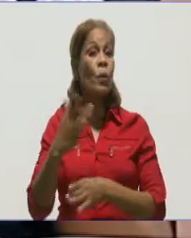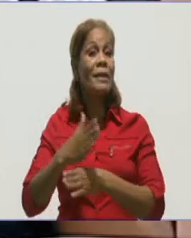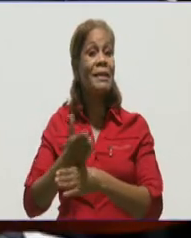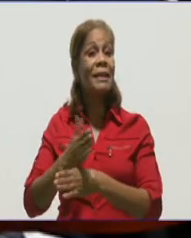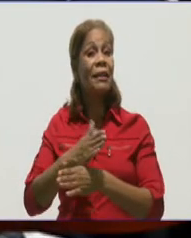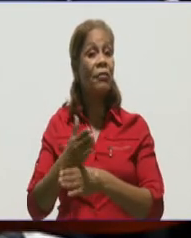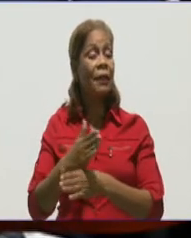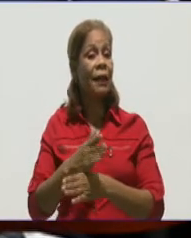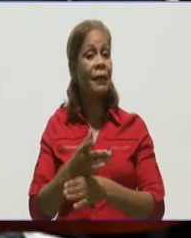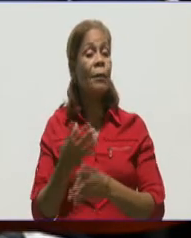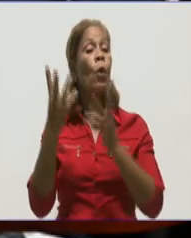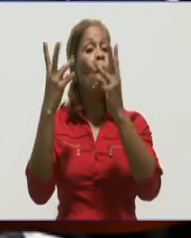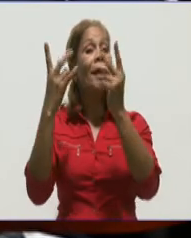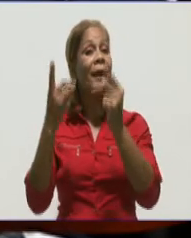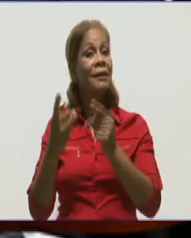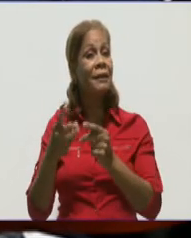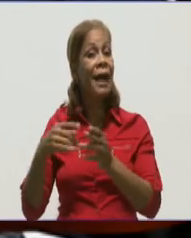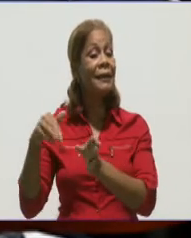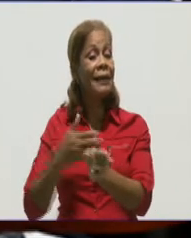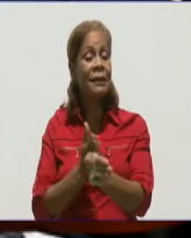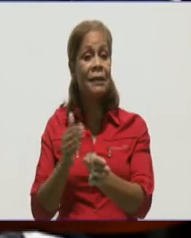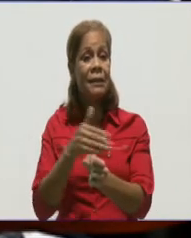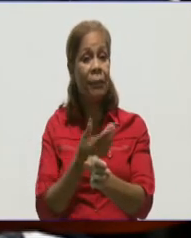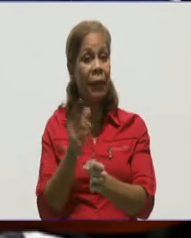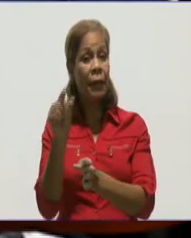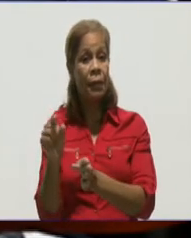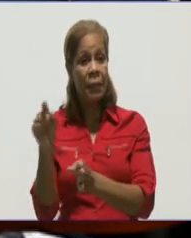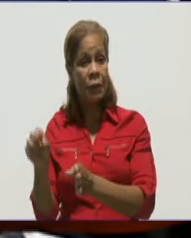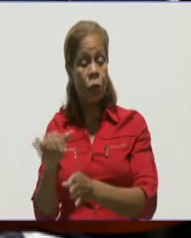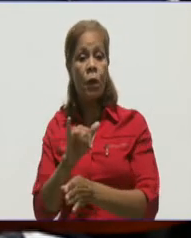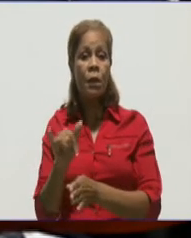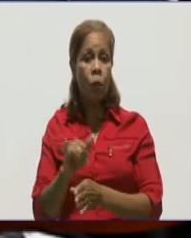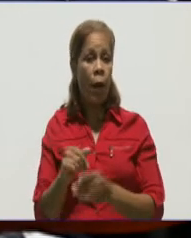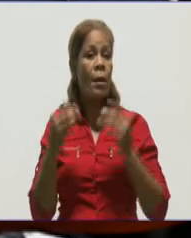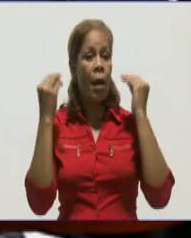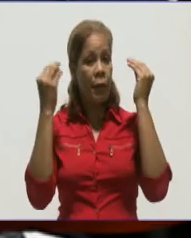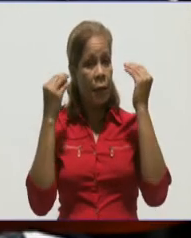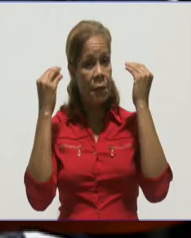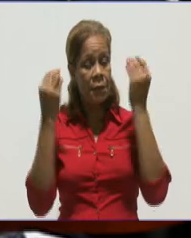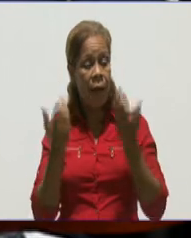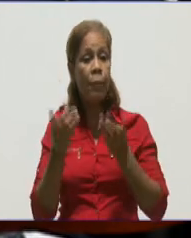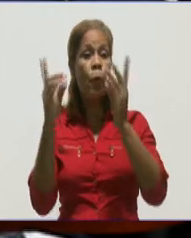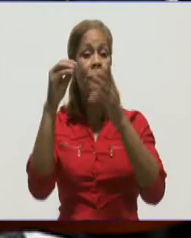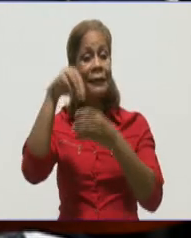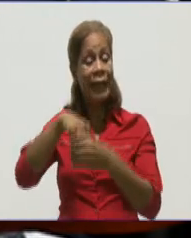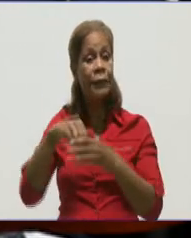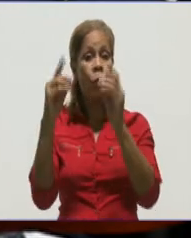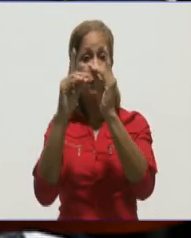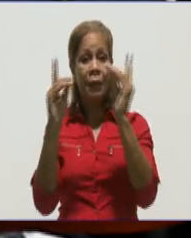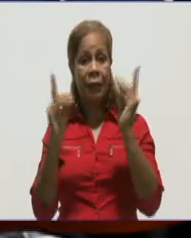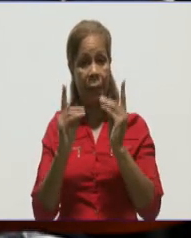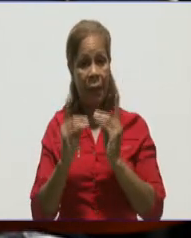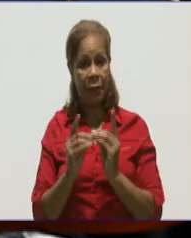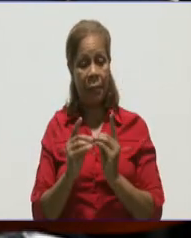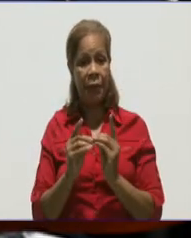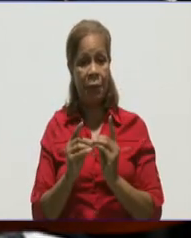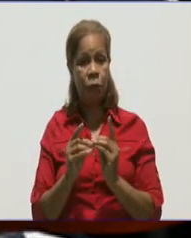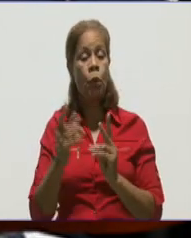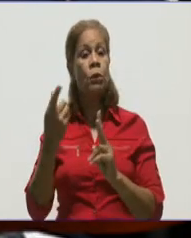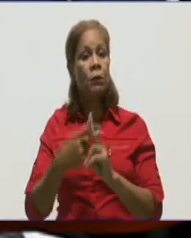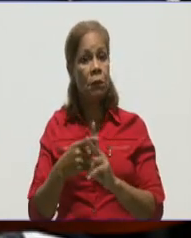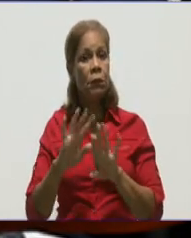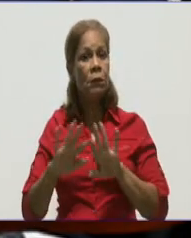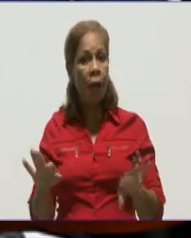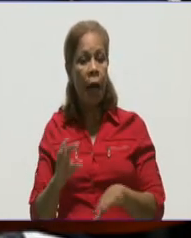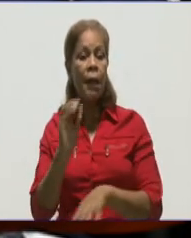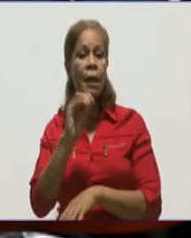social. En los análisis que nosotros hacemos en el departamento y en la dirección de higiene, nos hemos llamado la